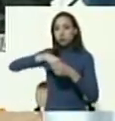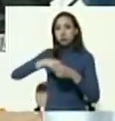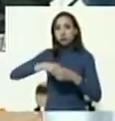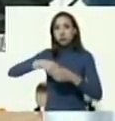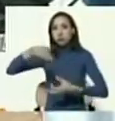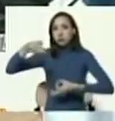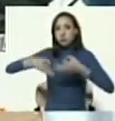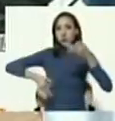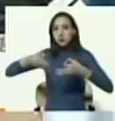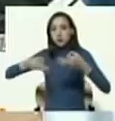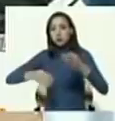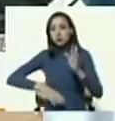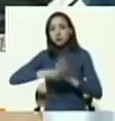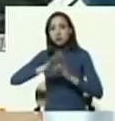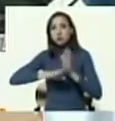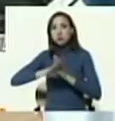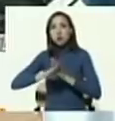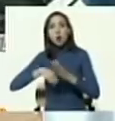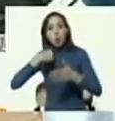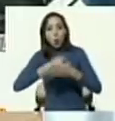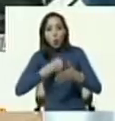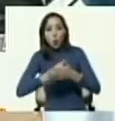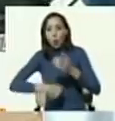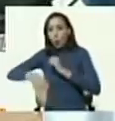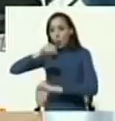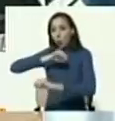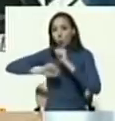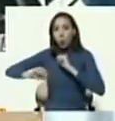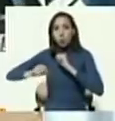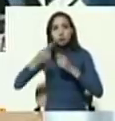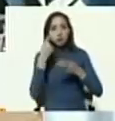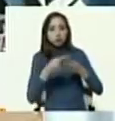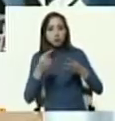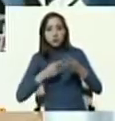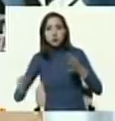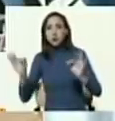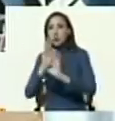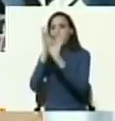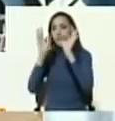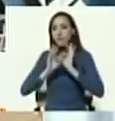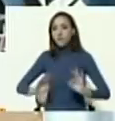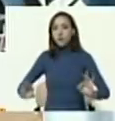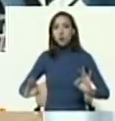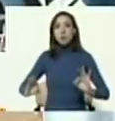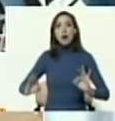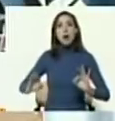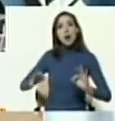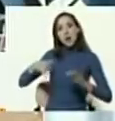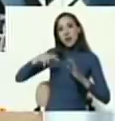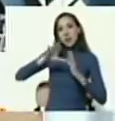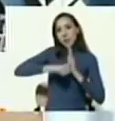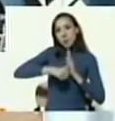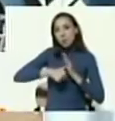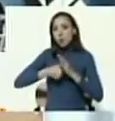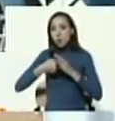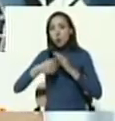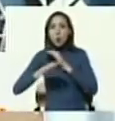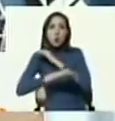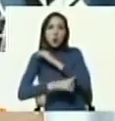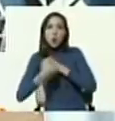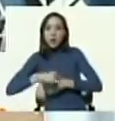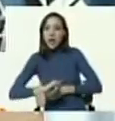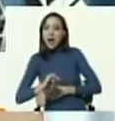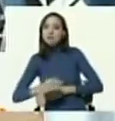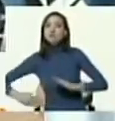desarrolla en su lucha contra diversas modalidades de delito que atentan contra la paz